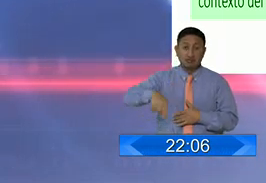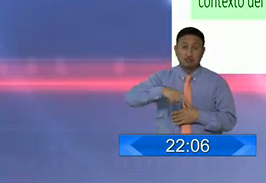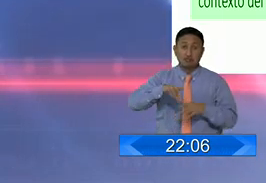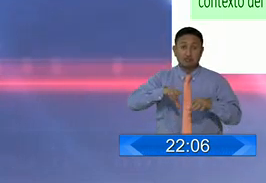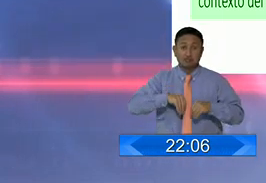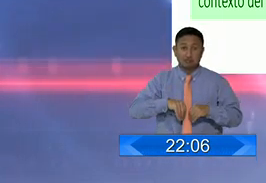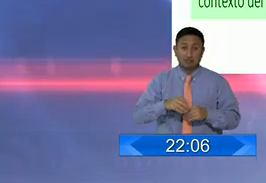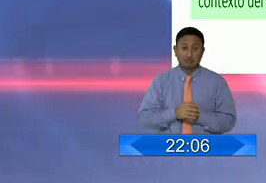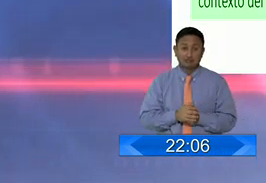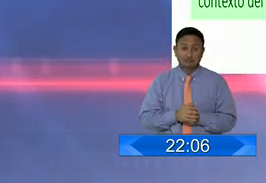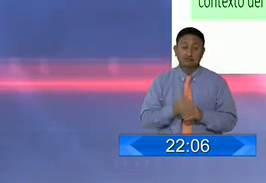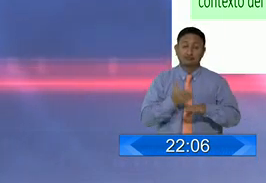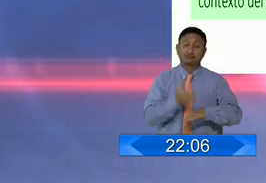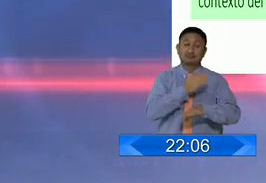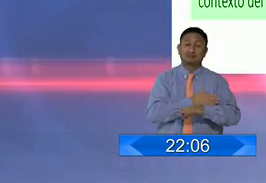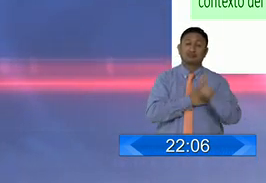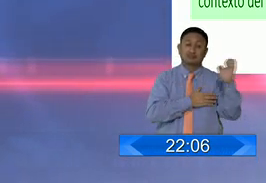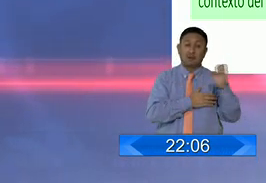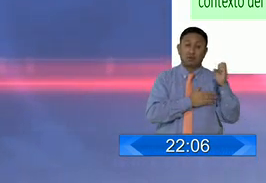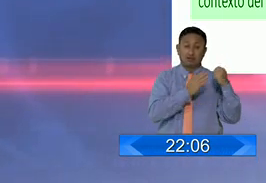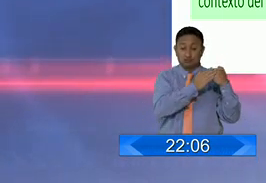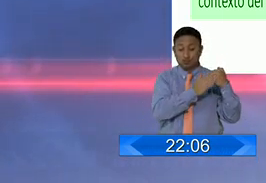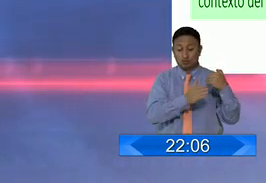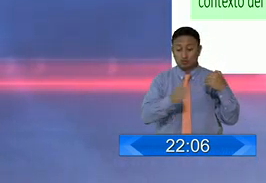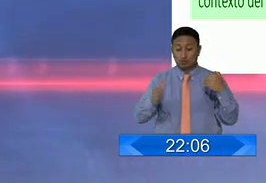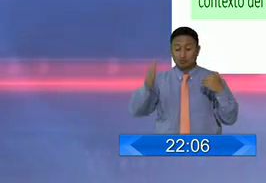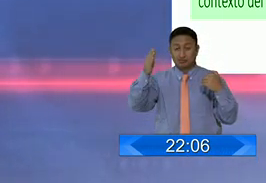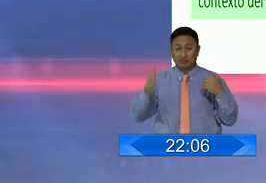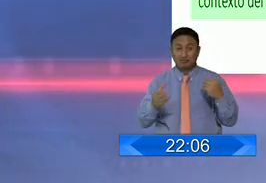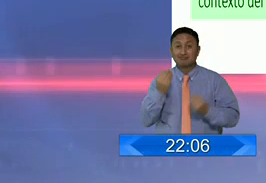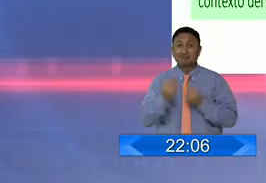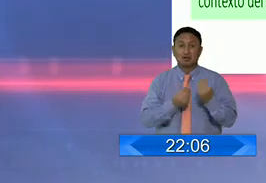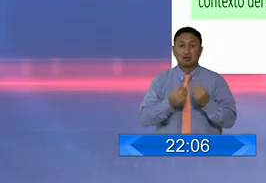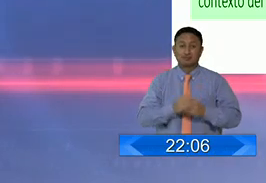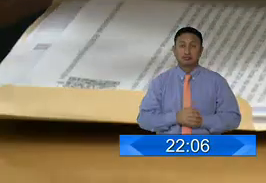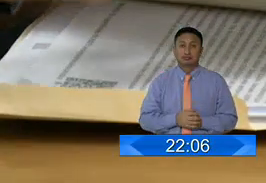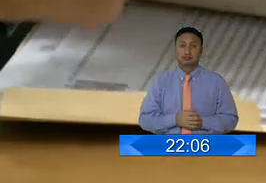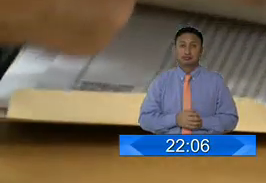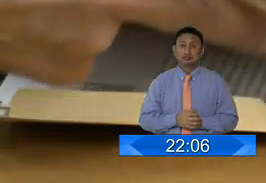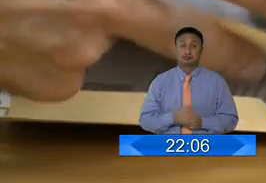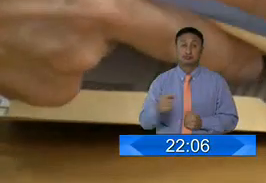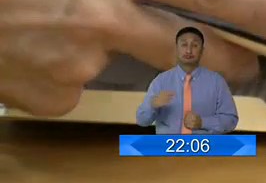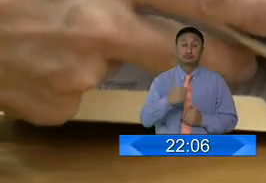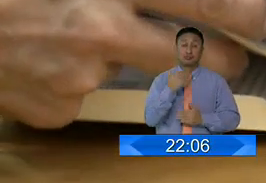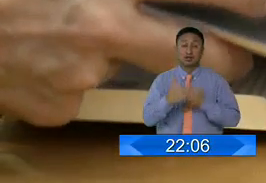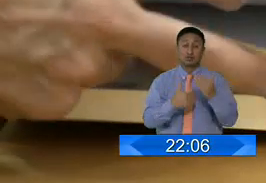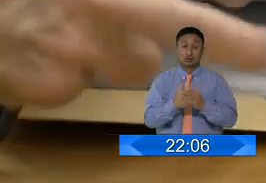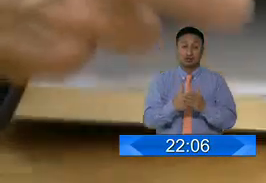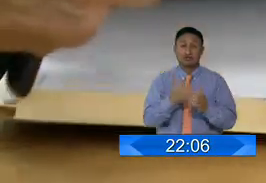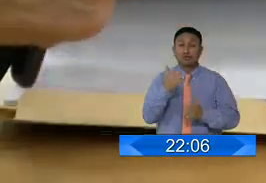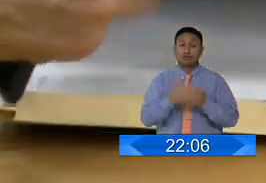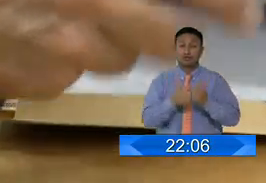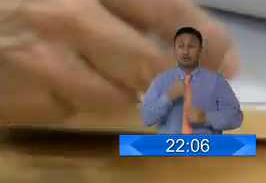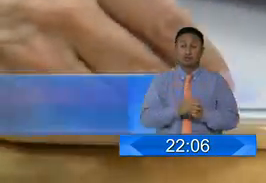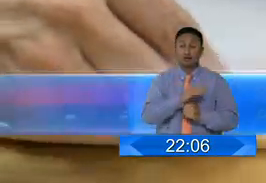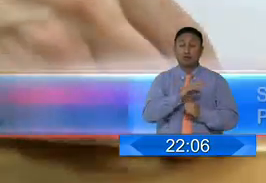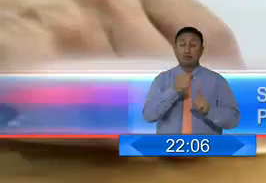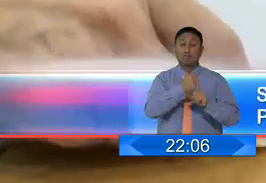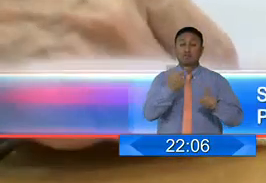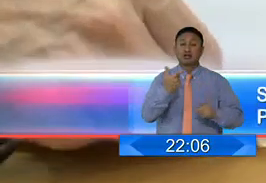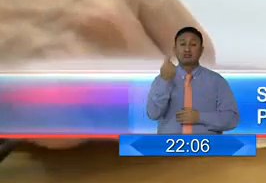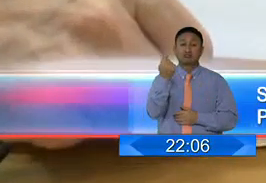desde la Declaratoria del Estado de Excepción por la Pandemia del COVID-19 que generó o hayan generado impacto